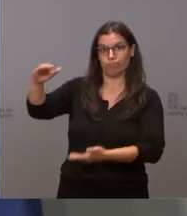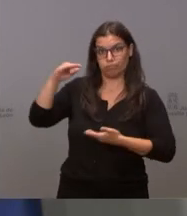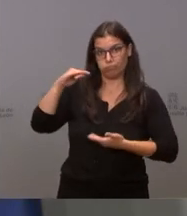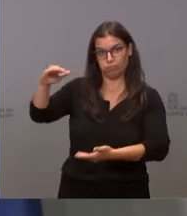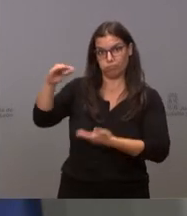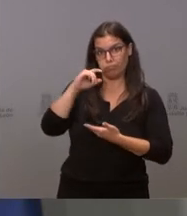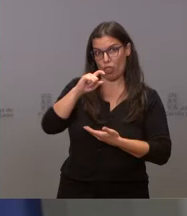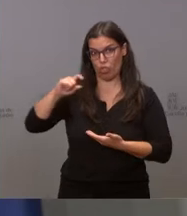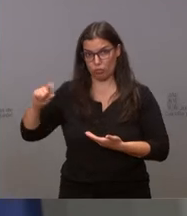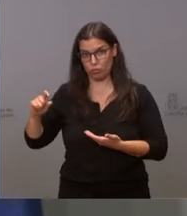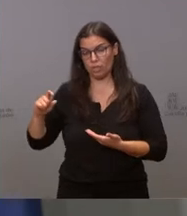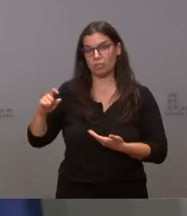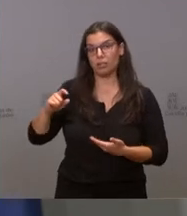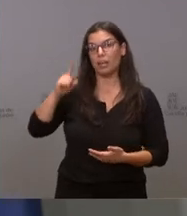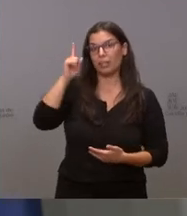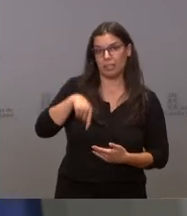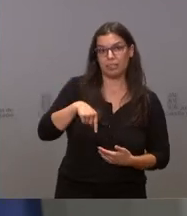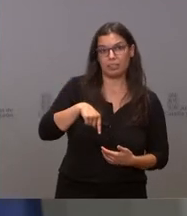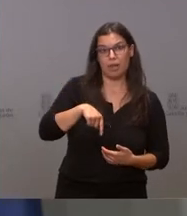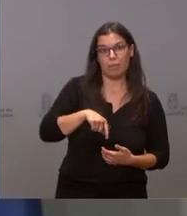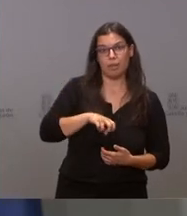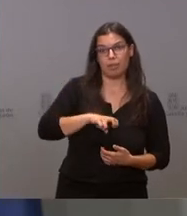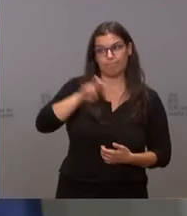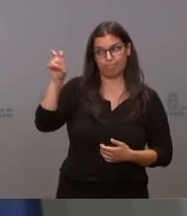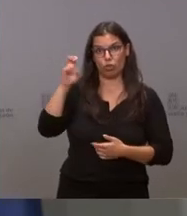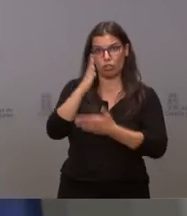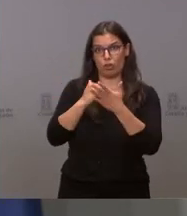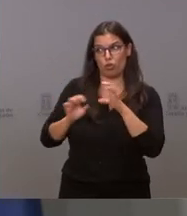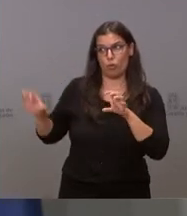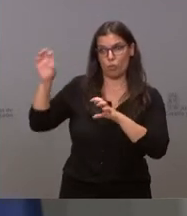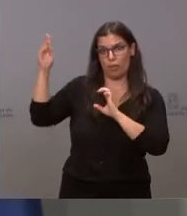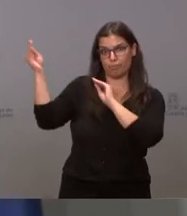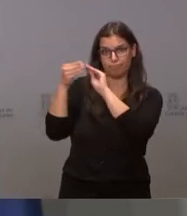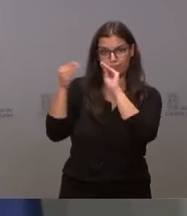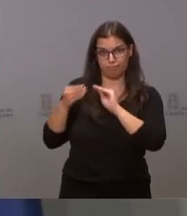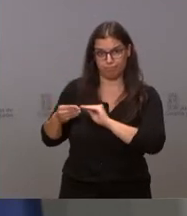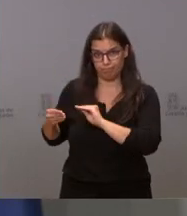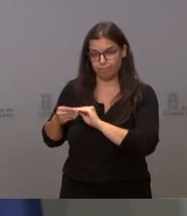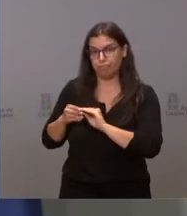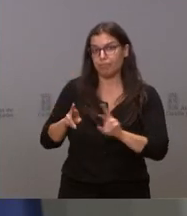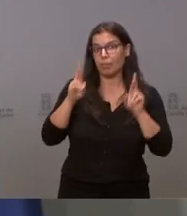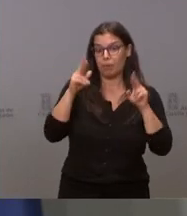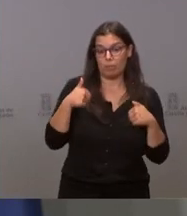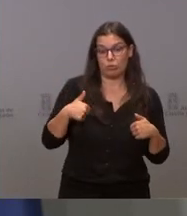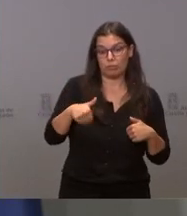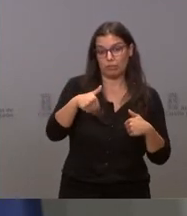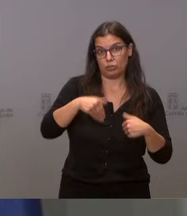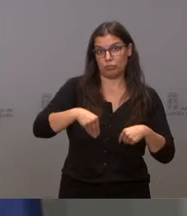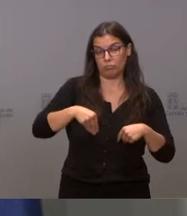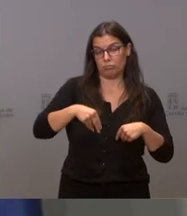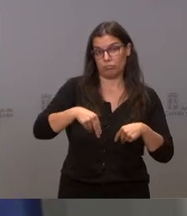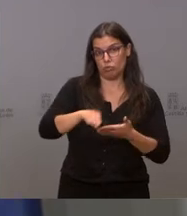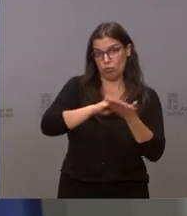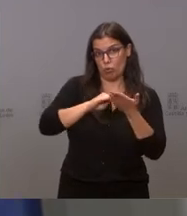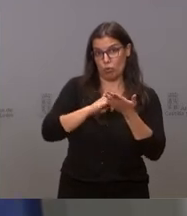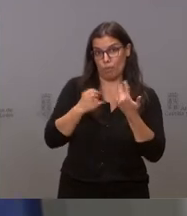está ocurriendo también en otras partes del territorio nacional. Esperamos que esto se solucione a la